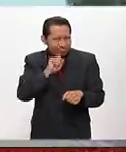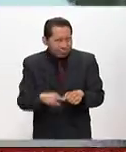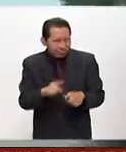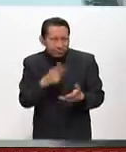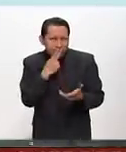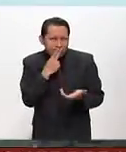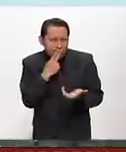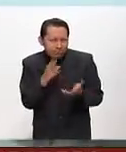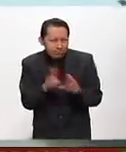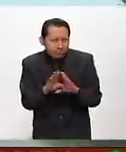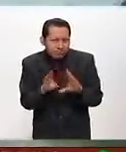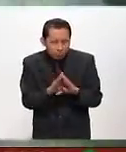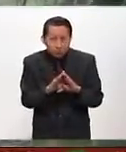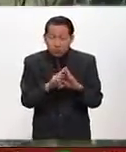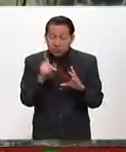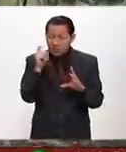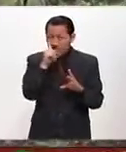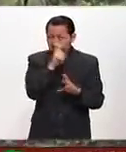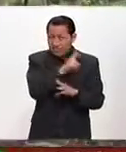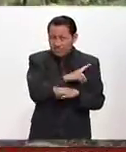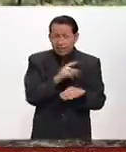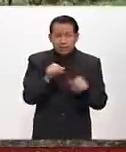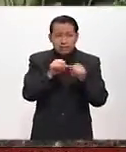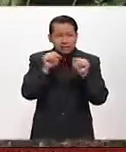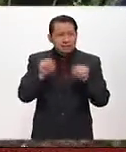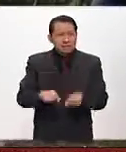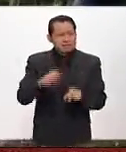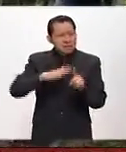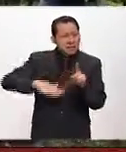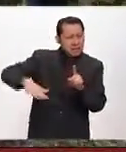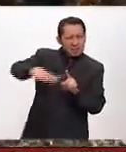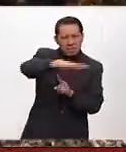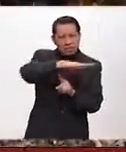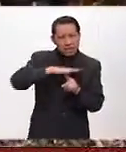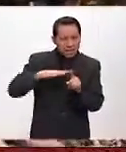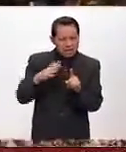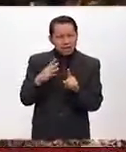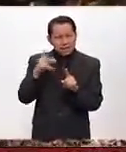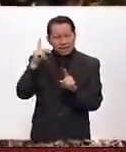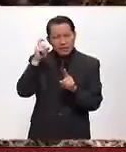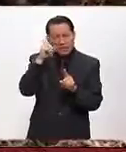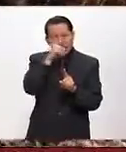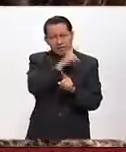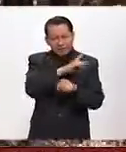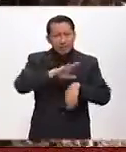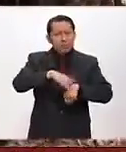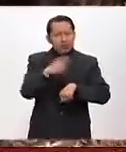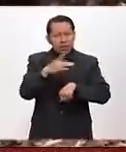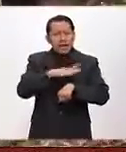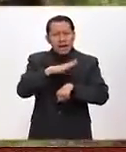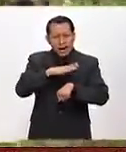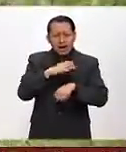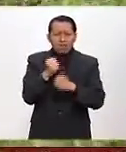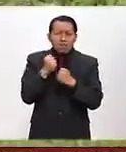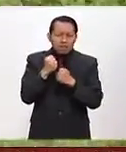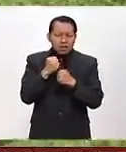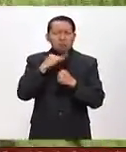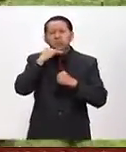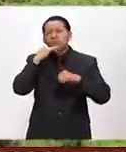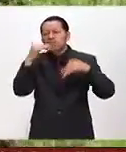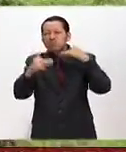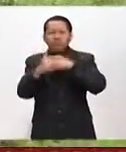complicada, el sistema o la ecología, debido a la alta concentración de